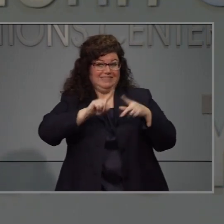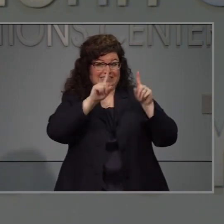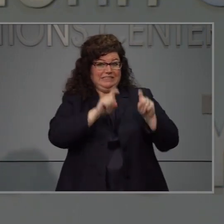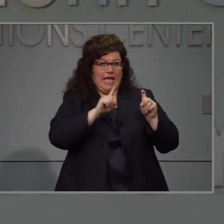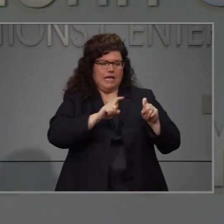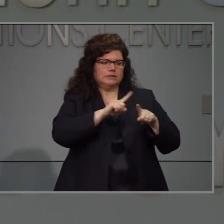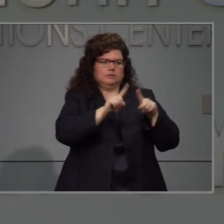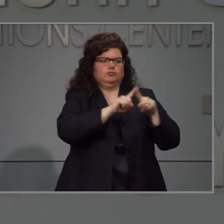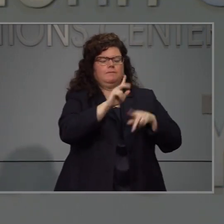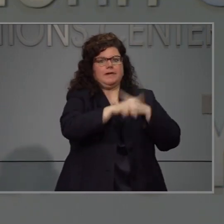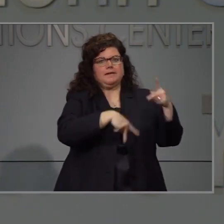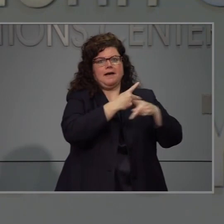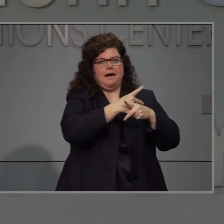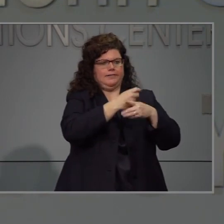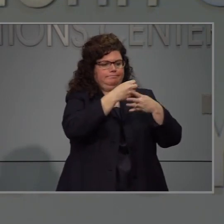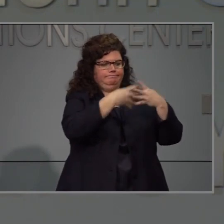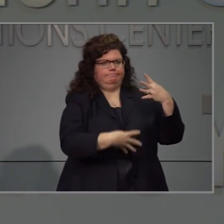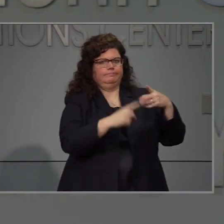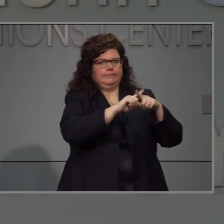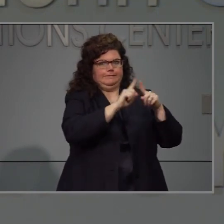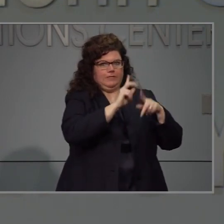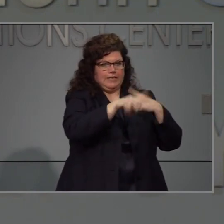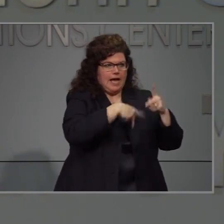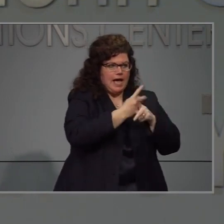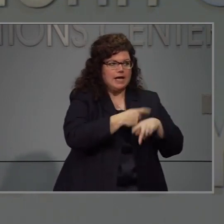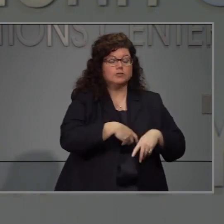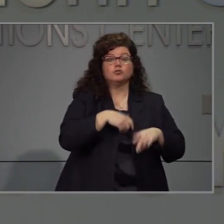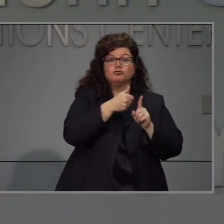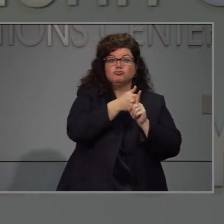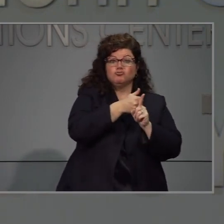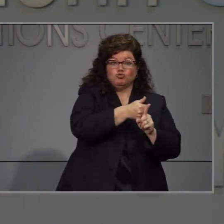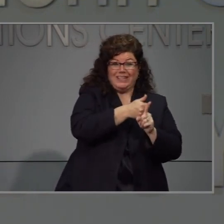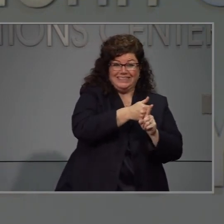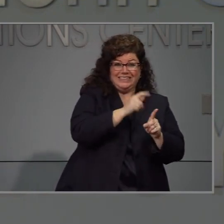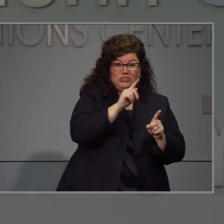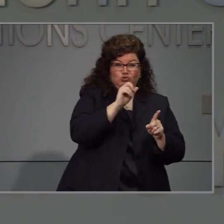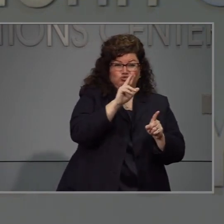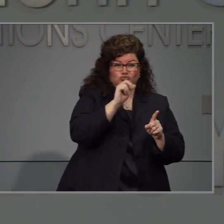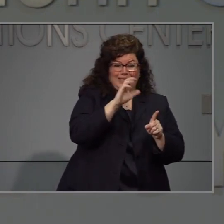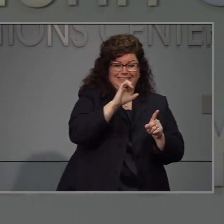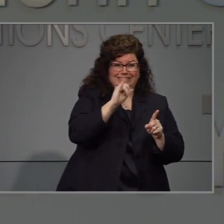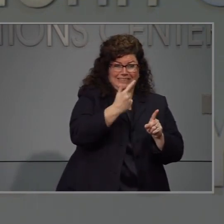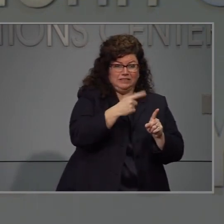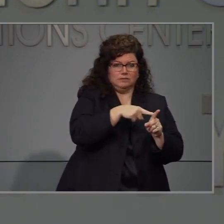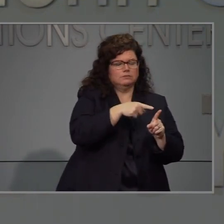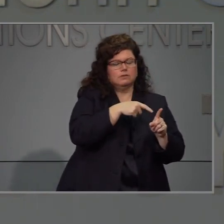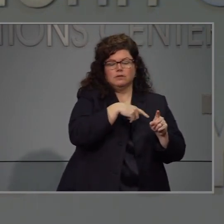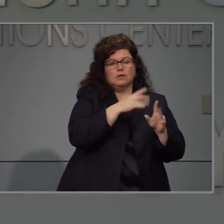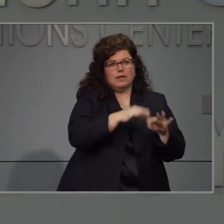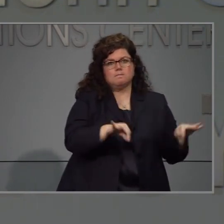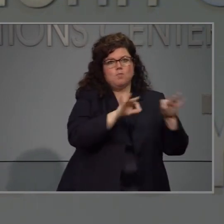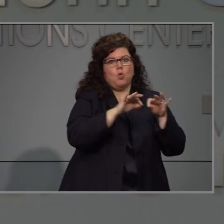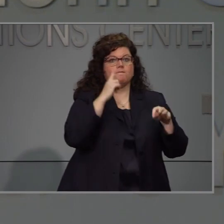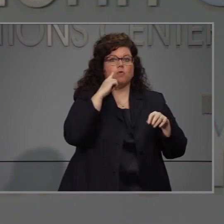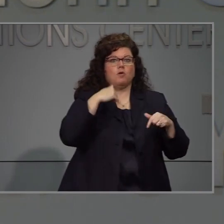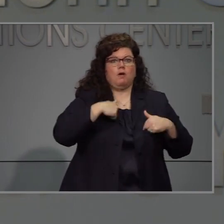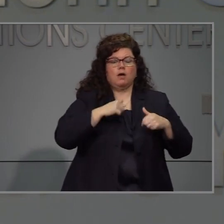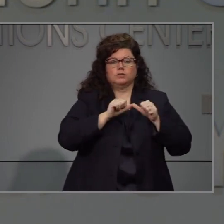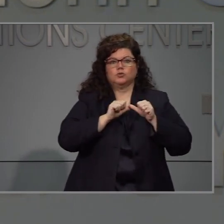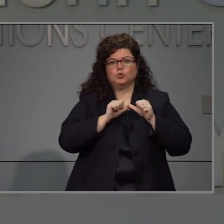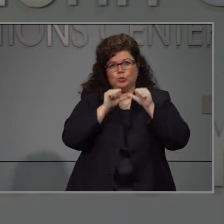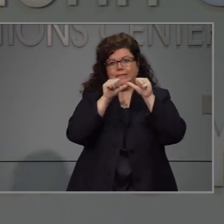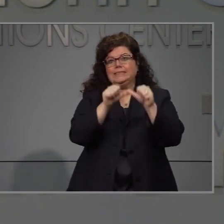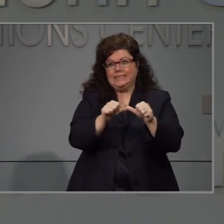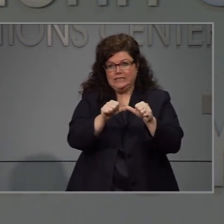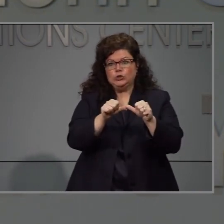oportunidades para diferentes tipos de prueba. Nosotros sabemos que la el rastreo y esto